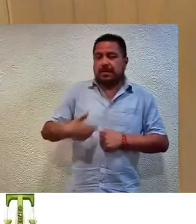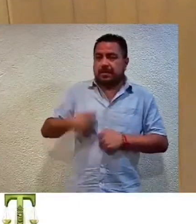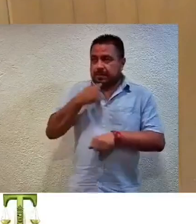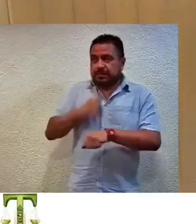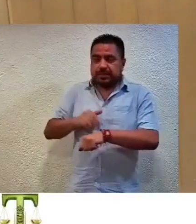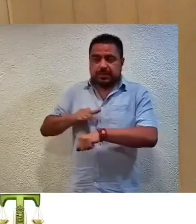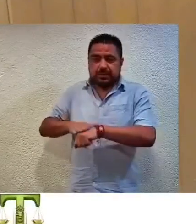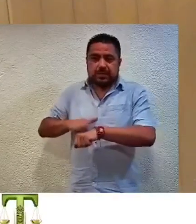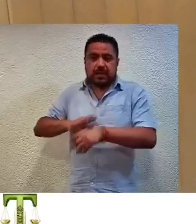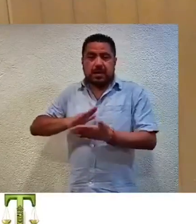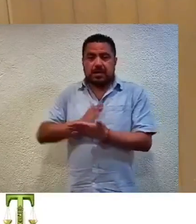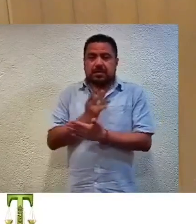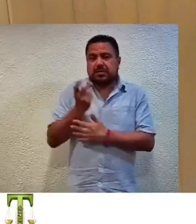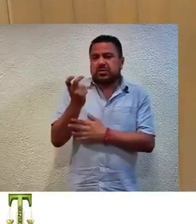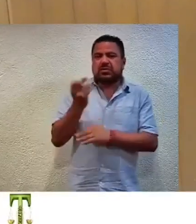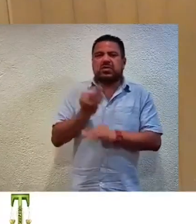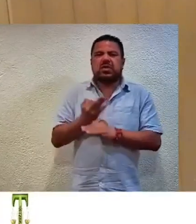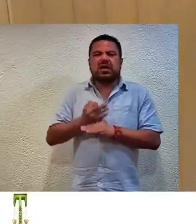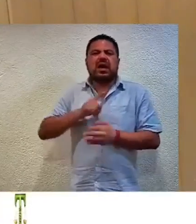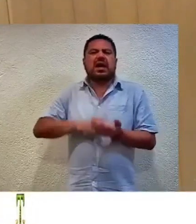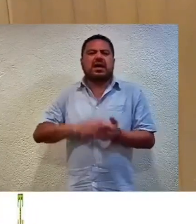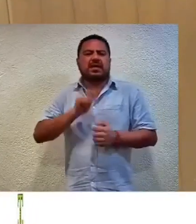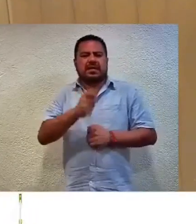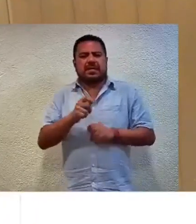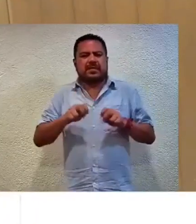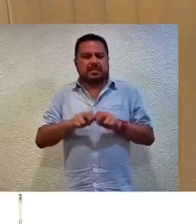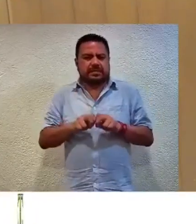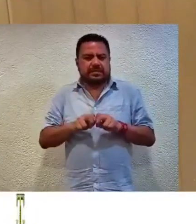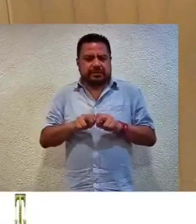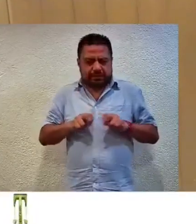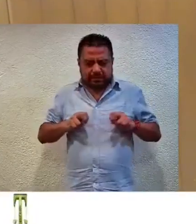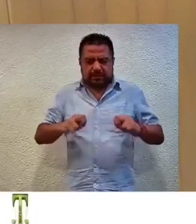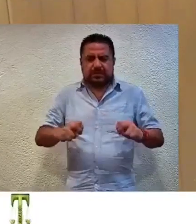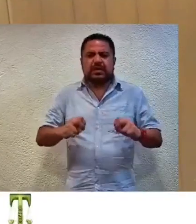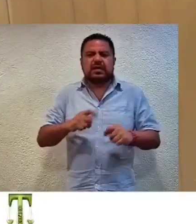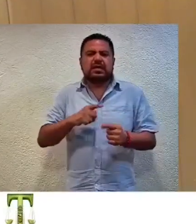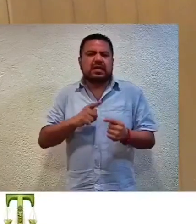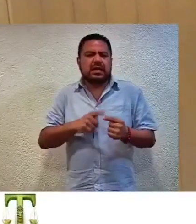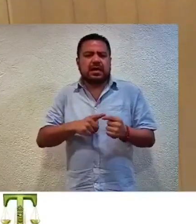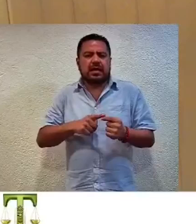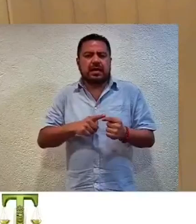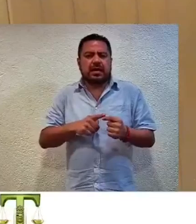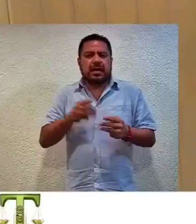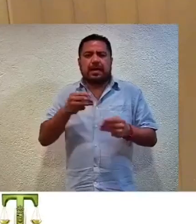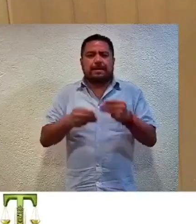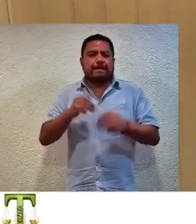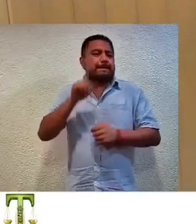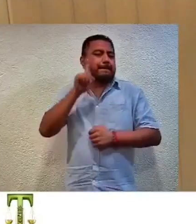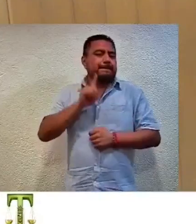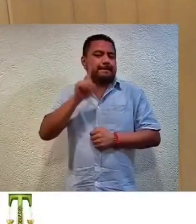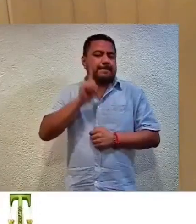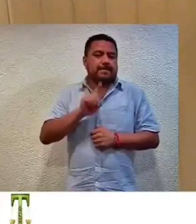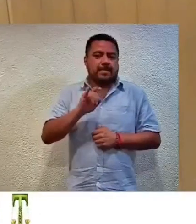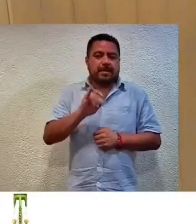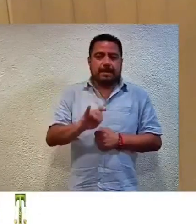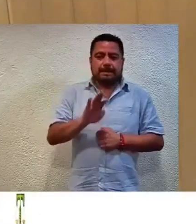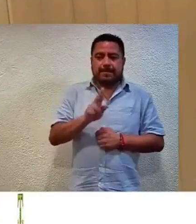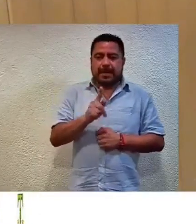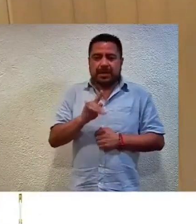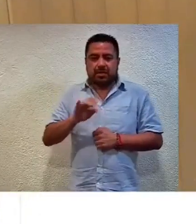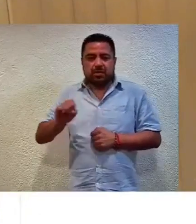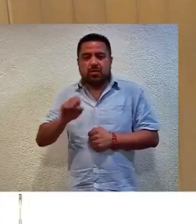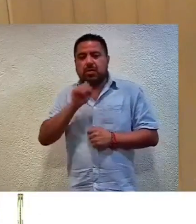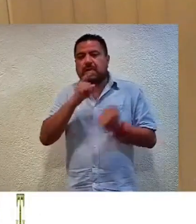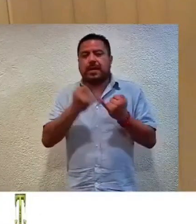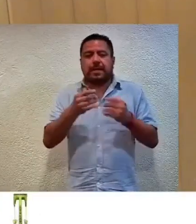Hago constar que además de usted, se encuentran en esta sala de pleno la magistrada Hilda Rosa Delgado Brito y